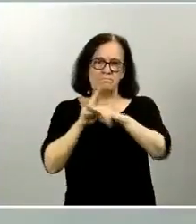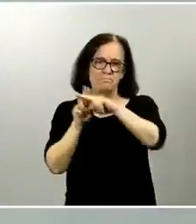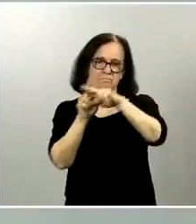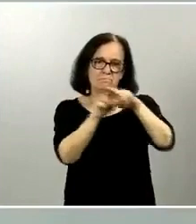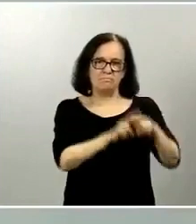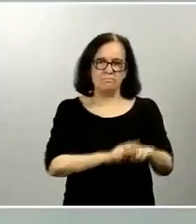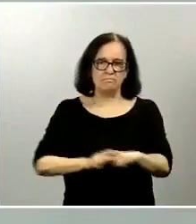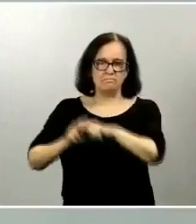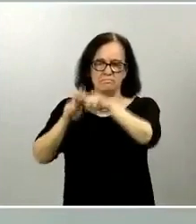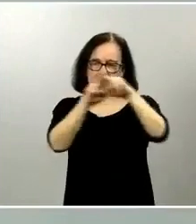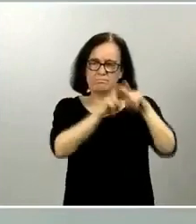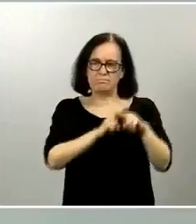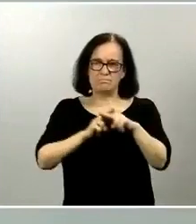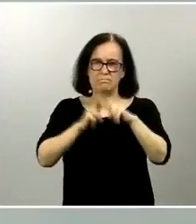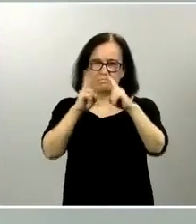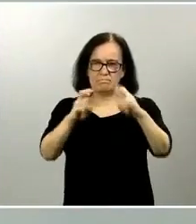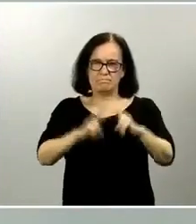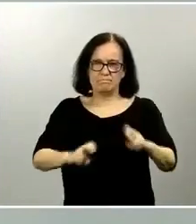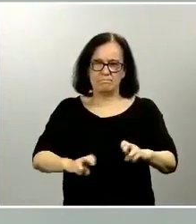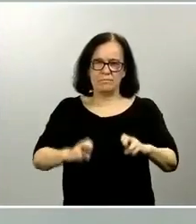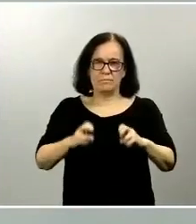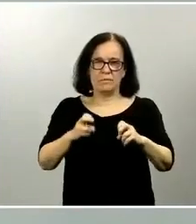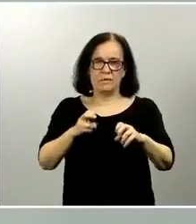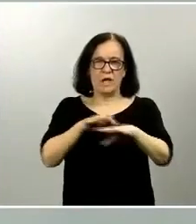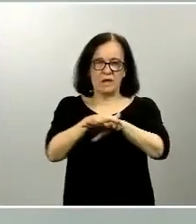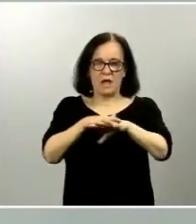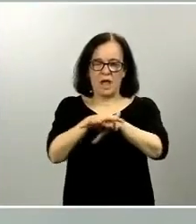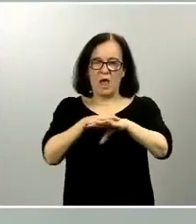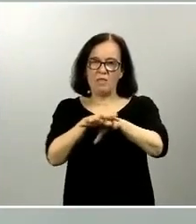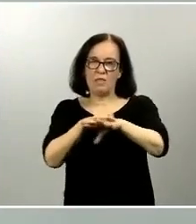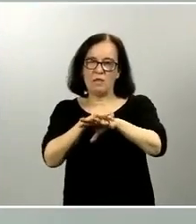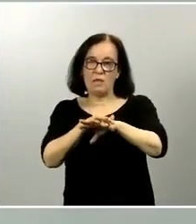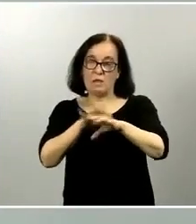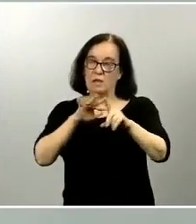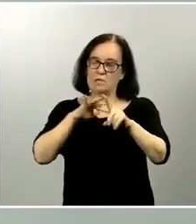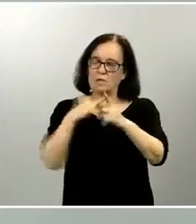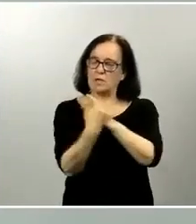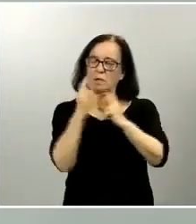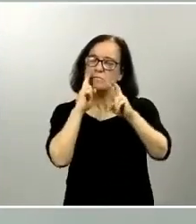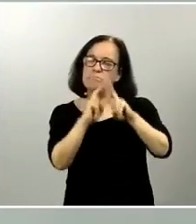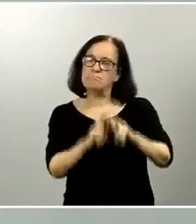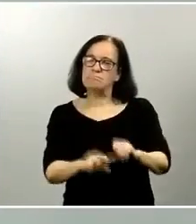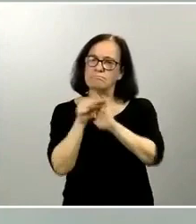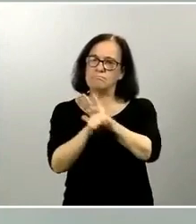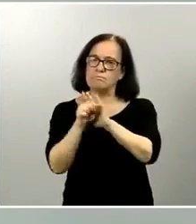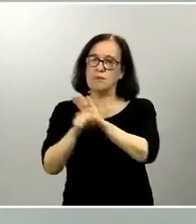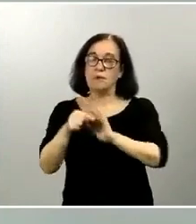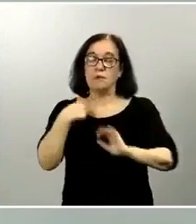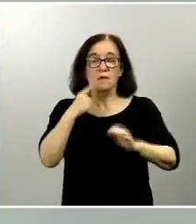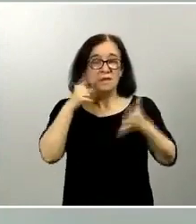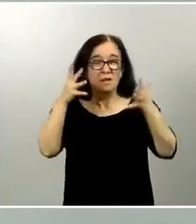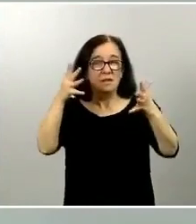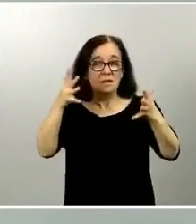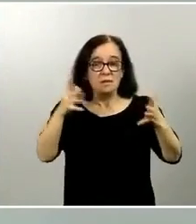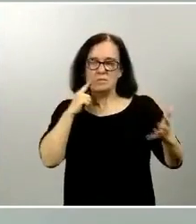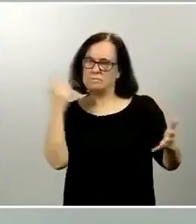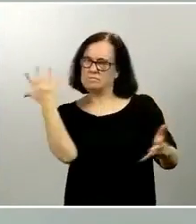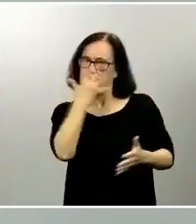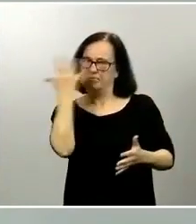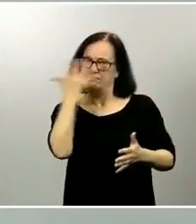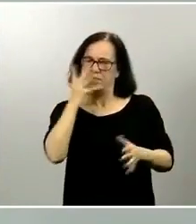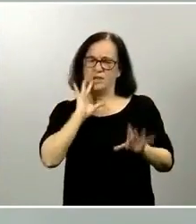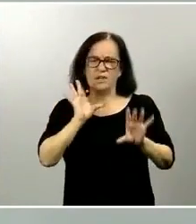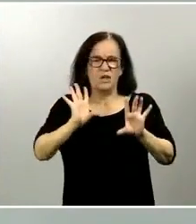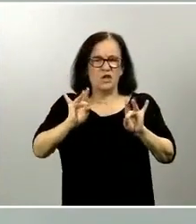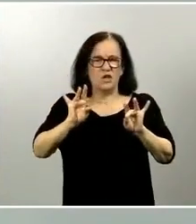red para evitar este tipo de situaciones y pues les recomiendo que ante cualquier sospecha no tocar el